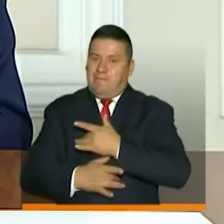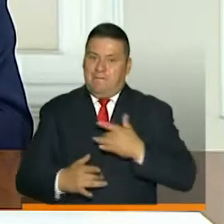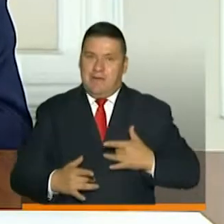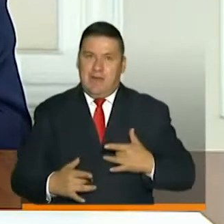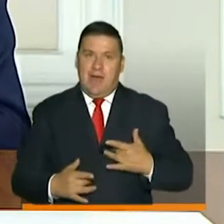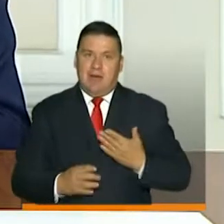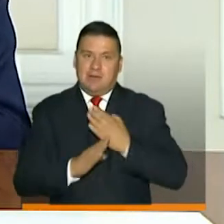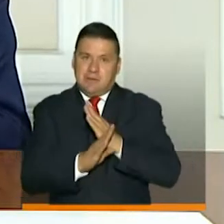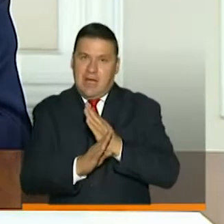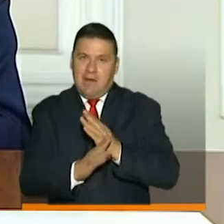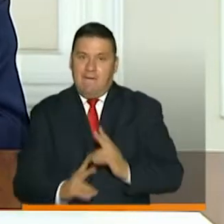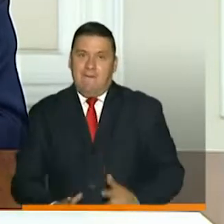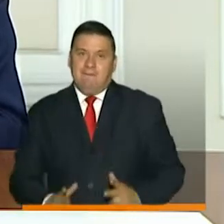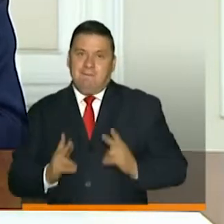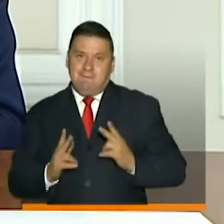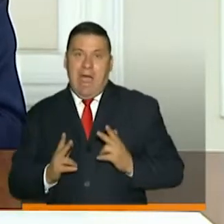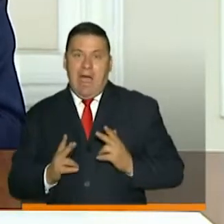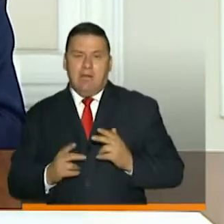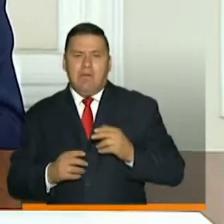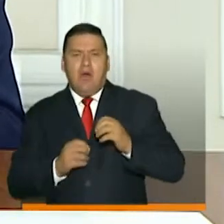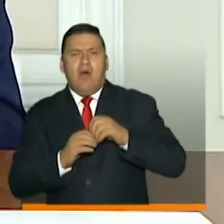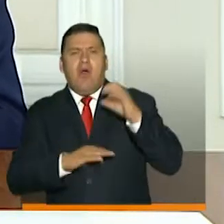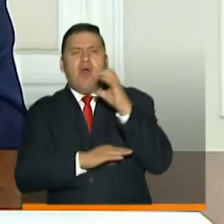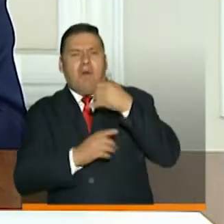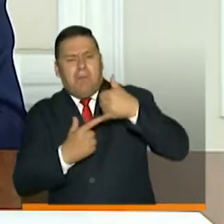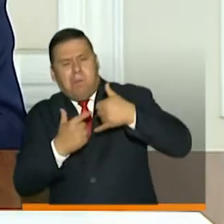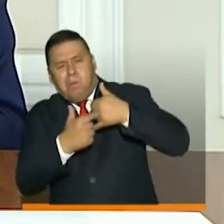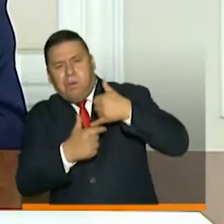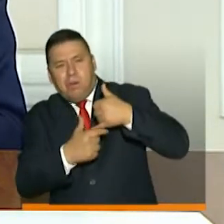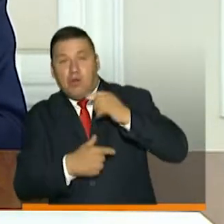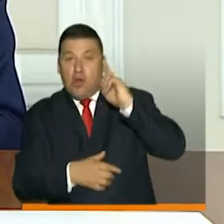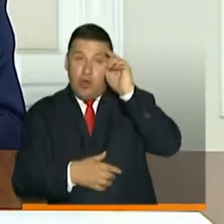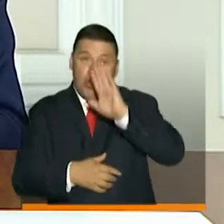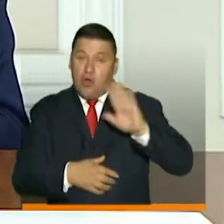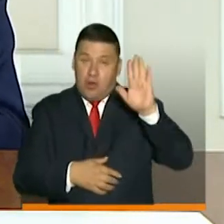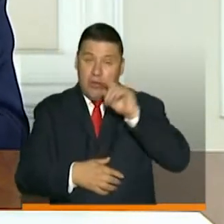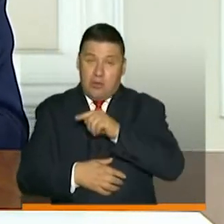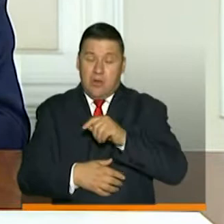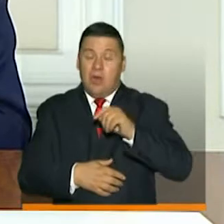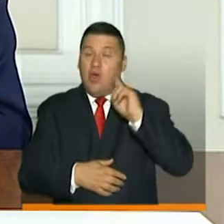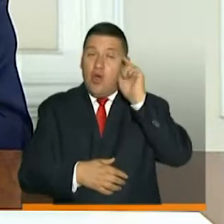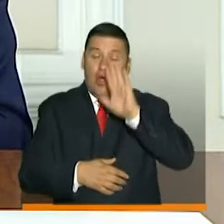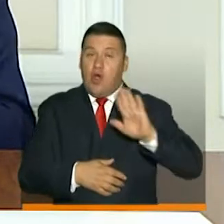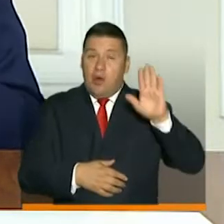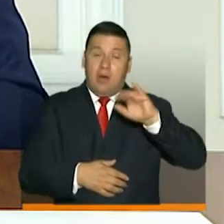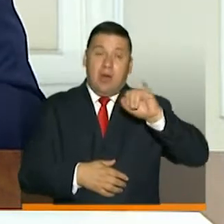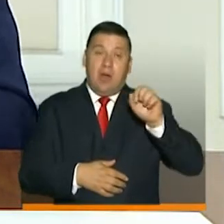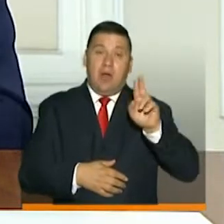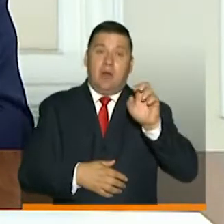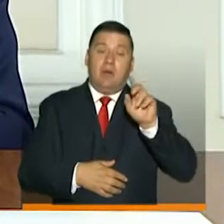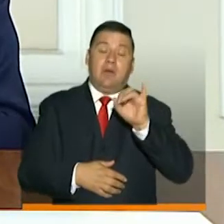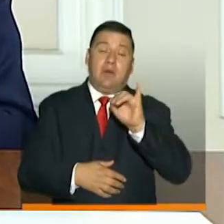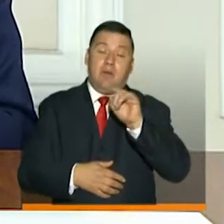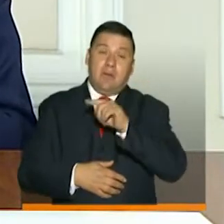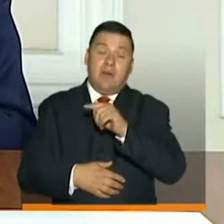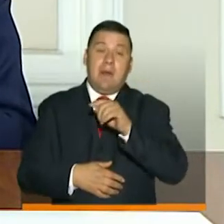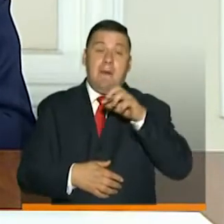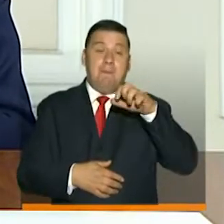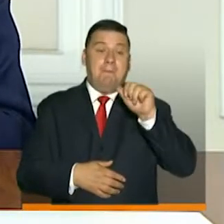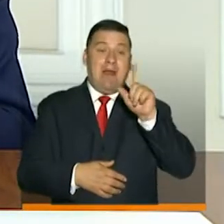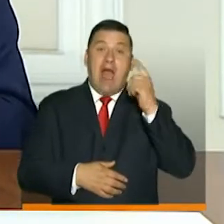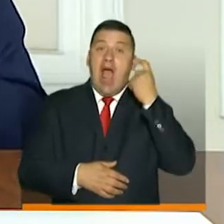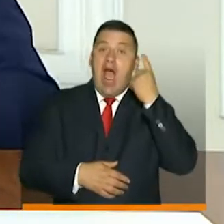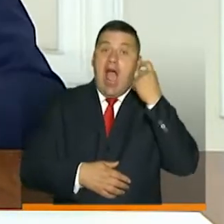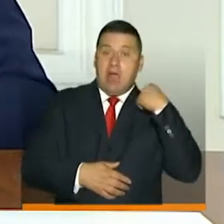y la salud, también hemos estado en la Colombia profunda. Con el señor gobernador Haider Palacios estuvimos ayer en